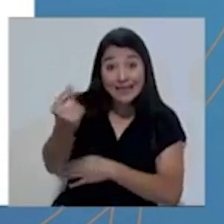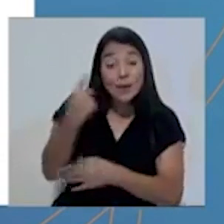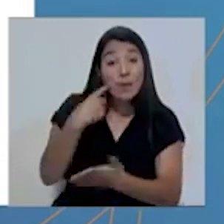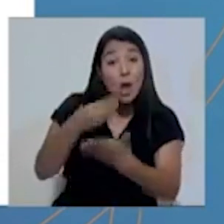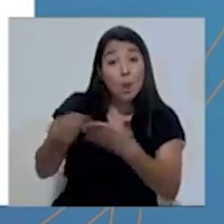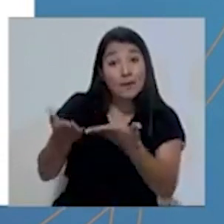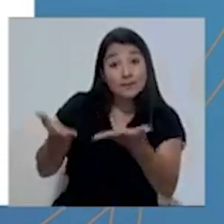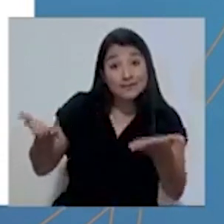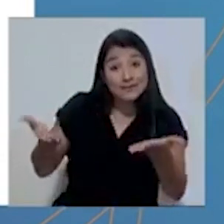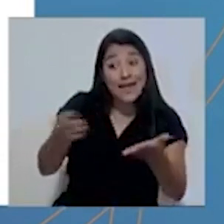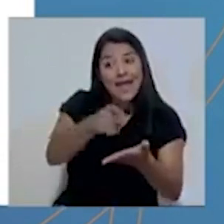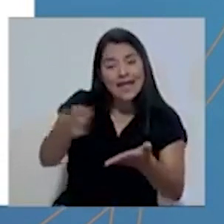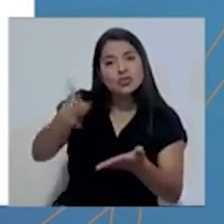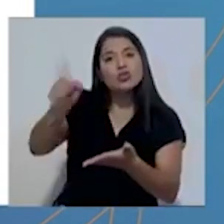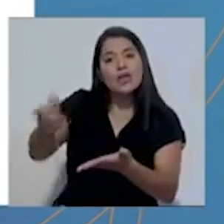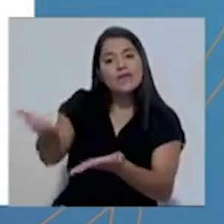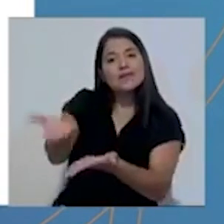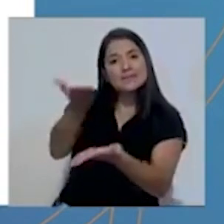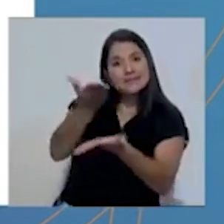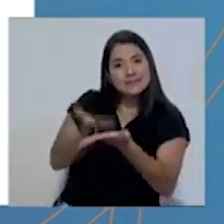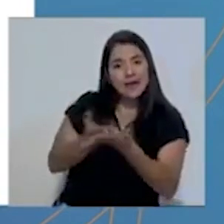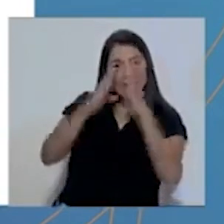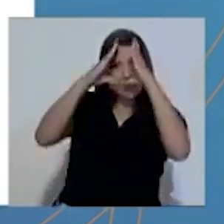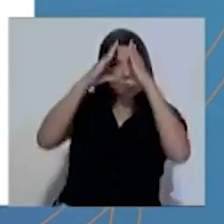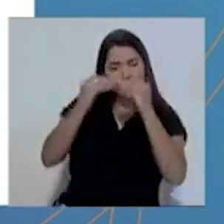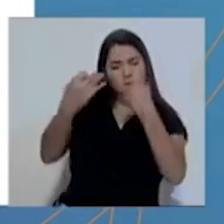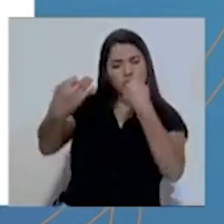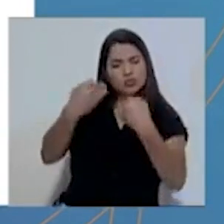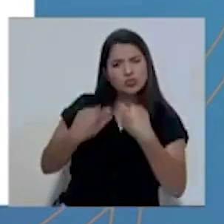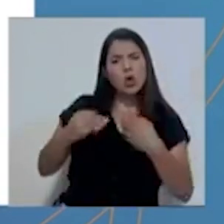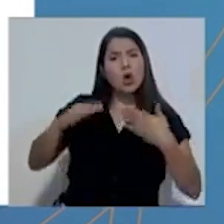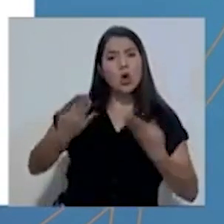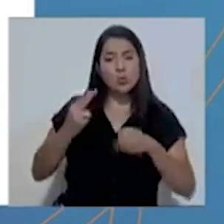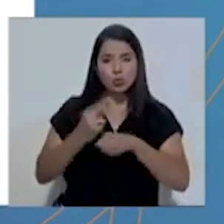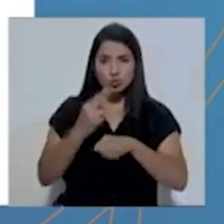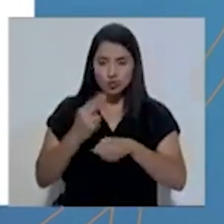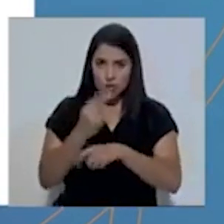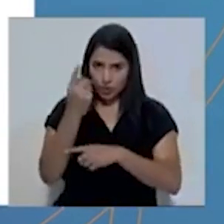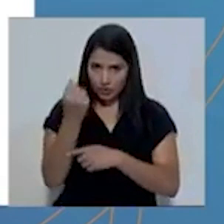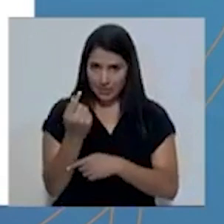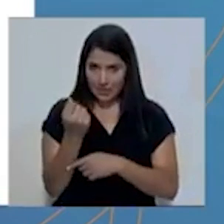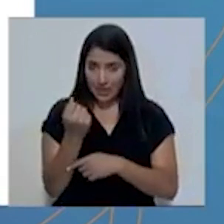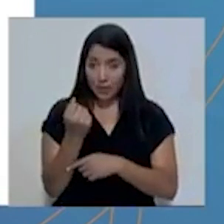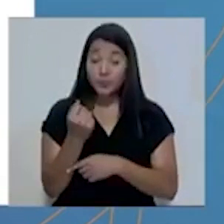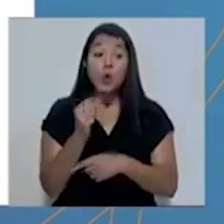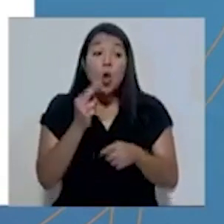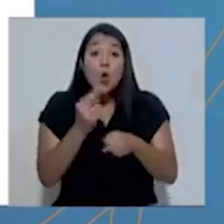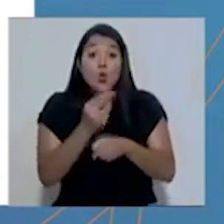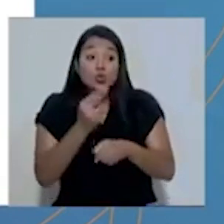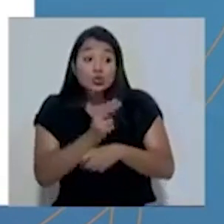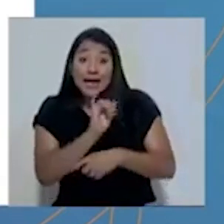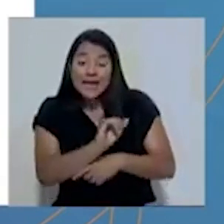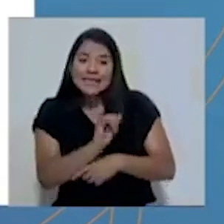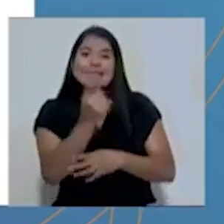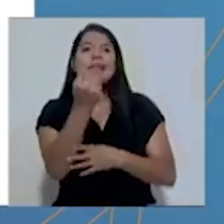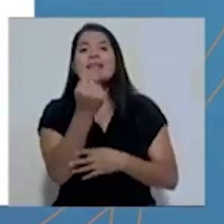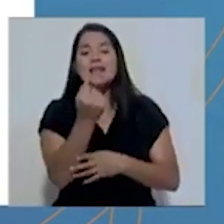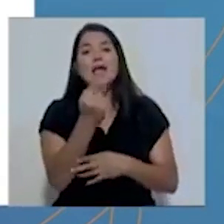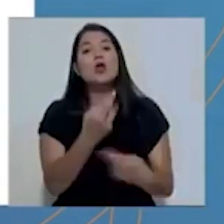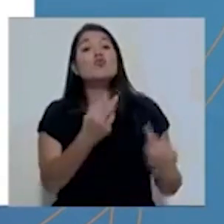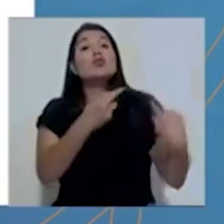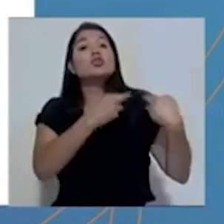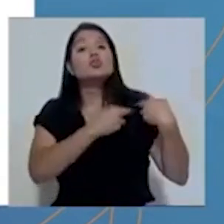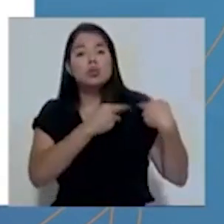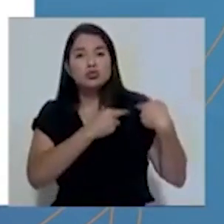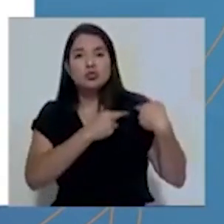cuentas. La administración de estos fondos está sujeto a la fiscalización de los órganos controlores